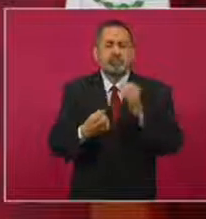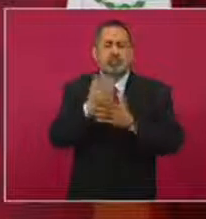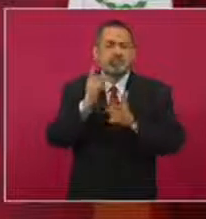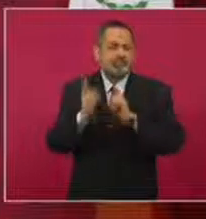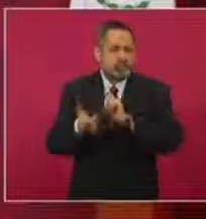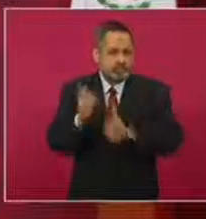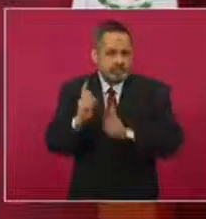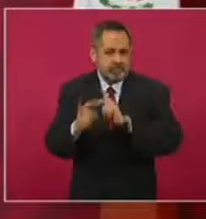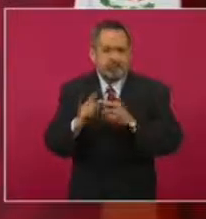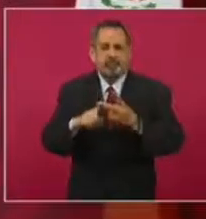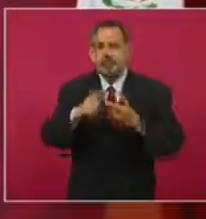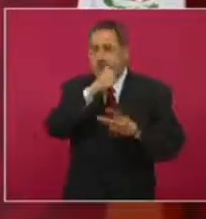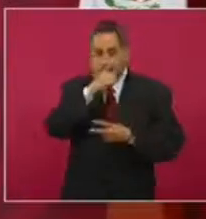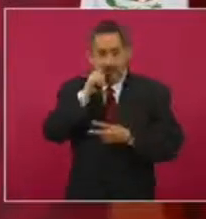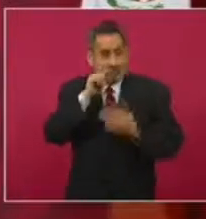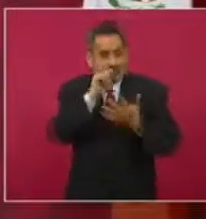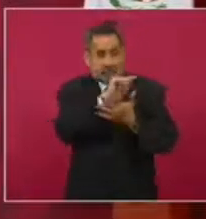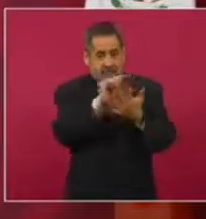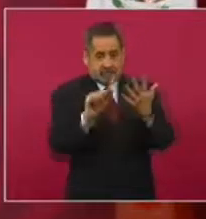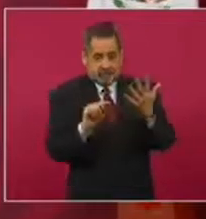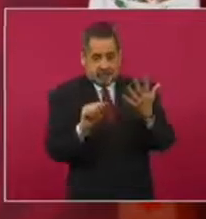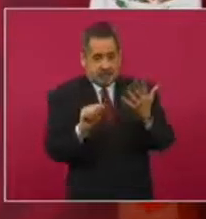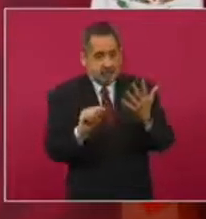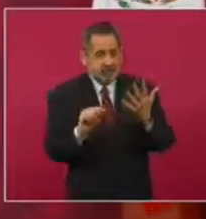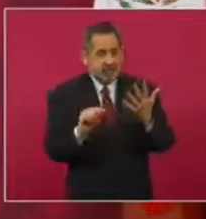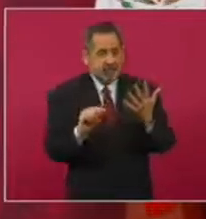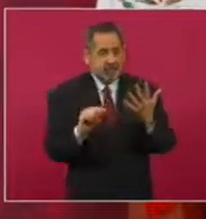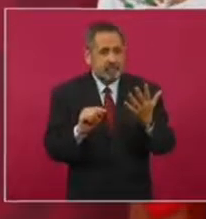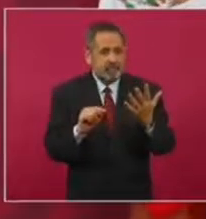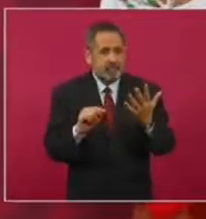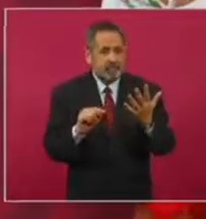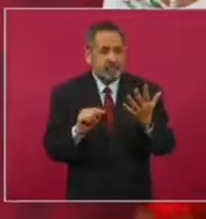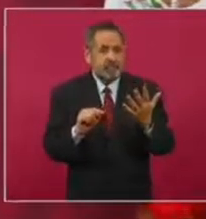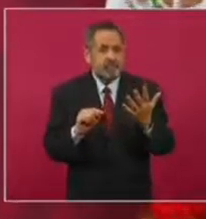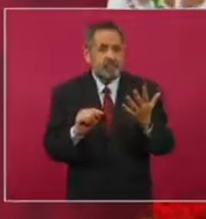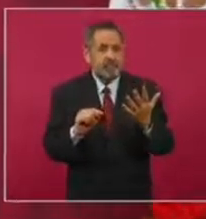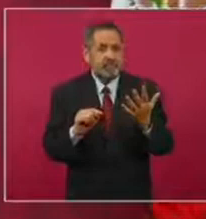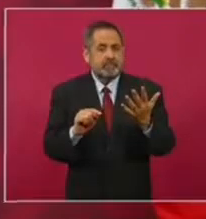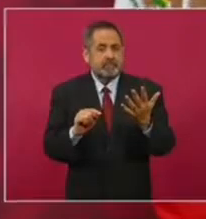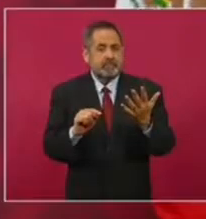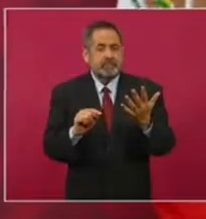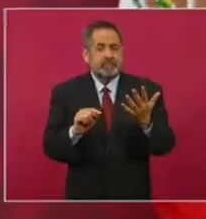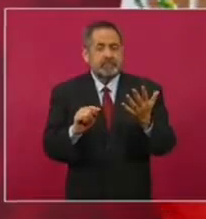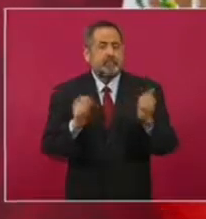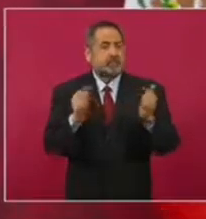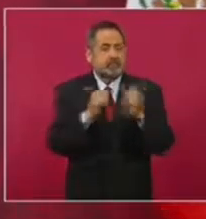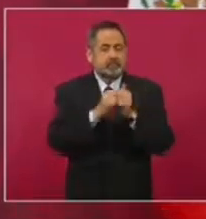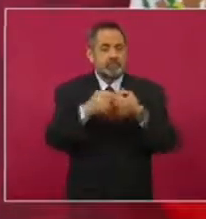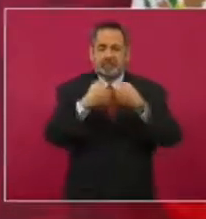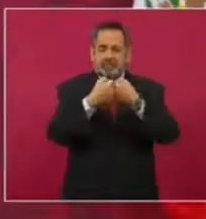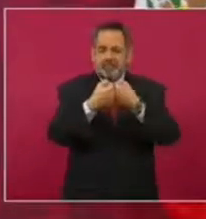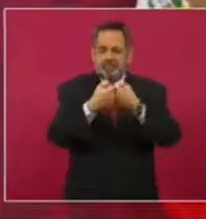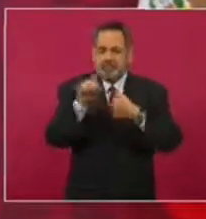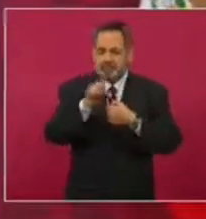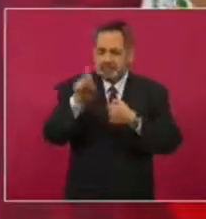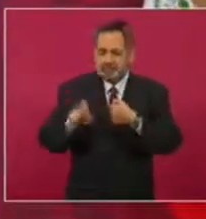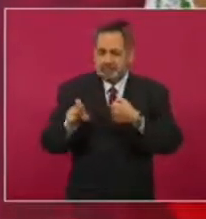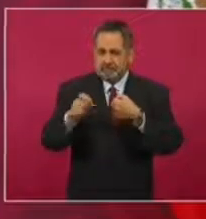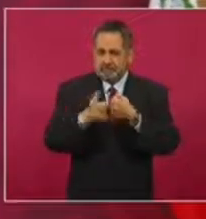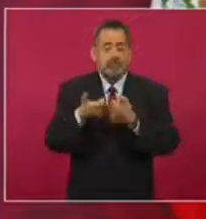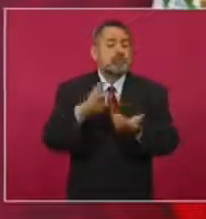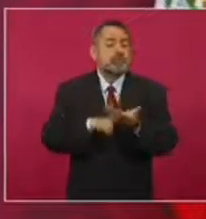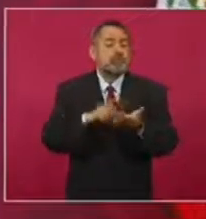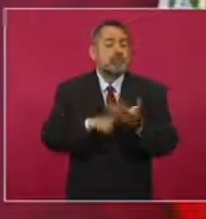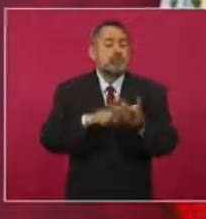Sobre todo la frontera con Texas está a 15